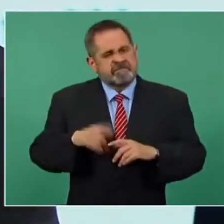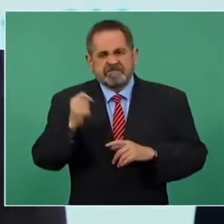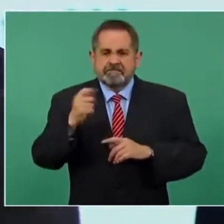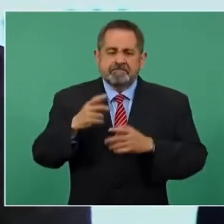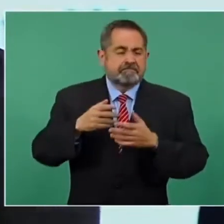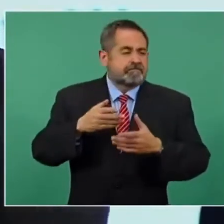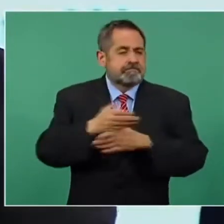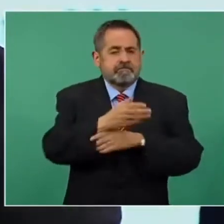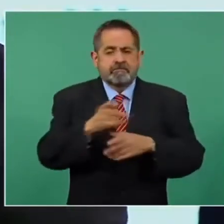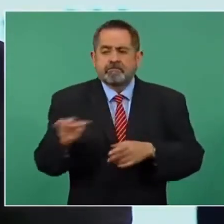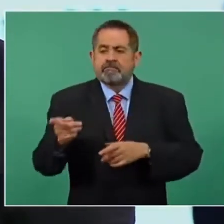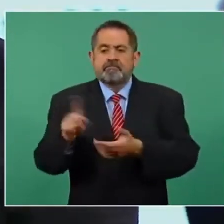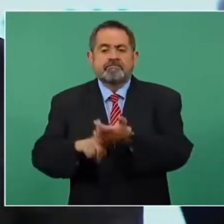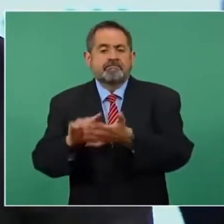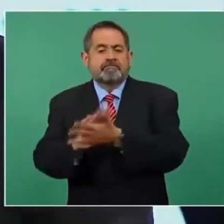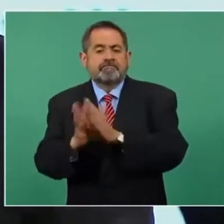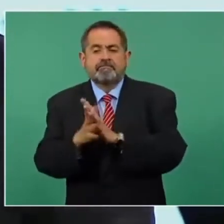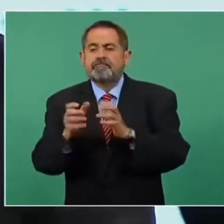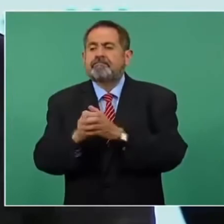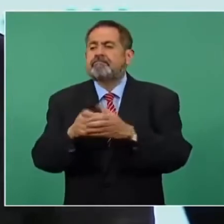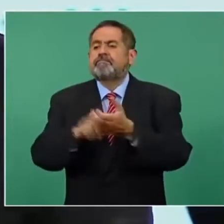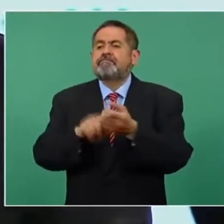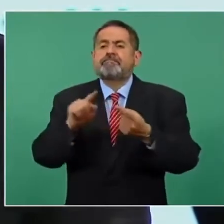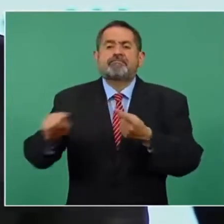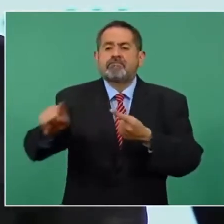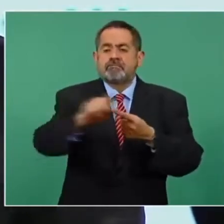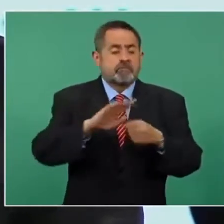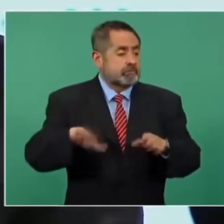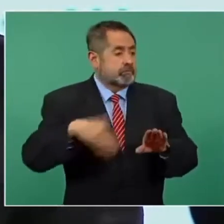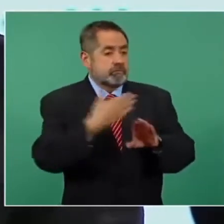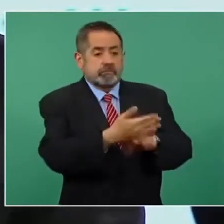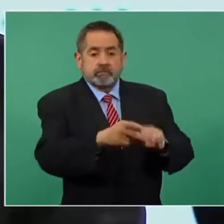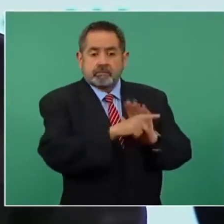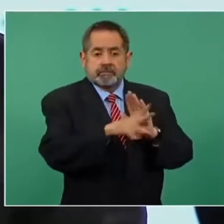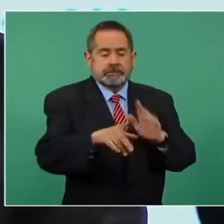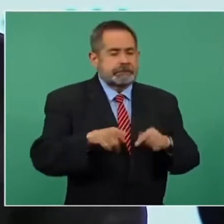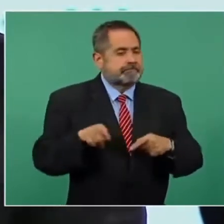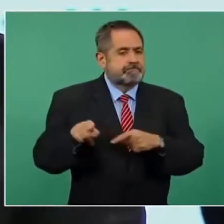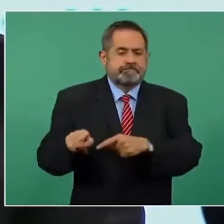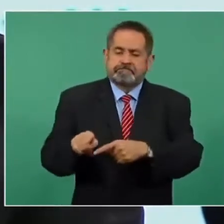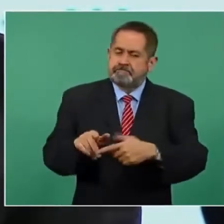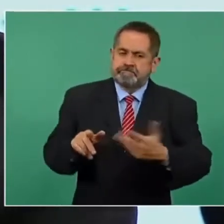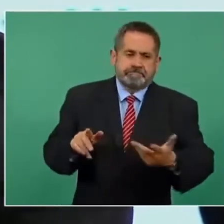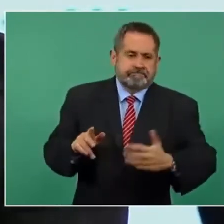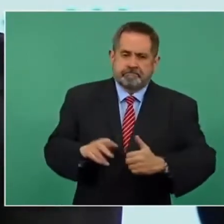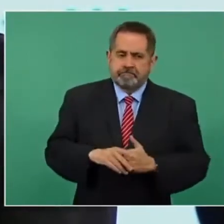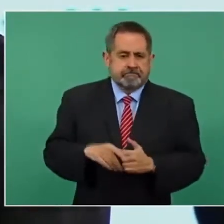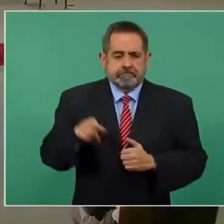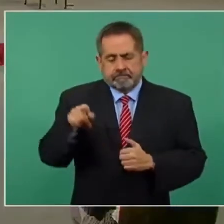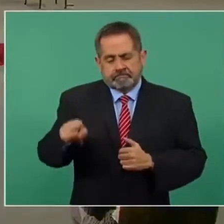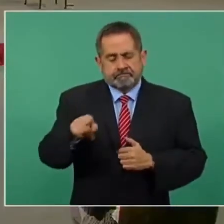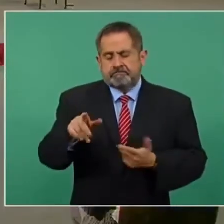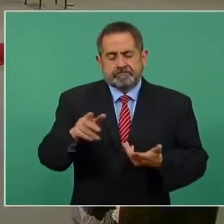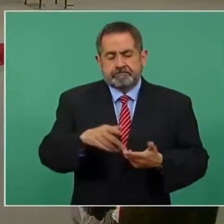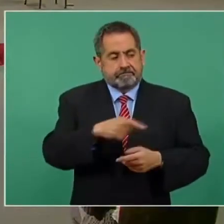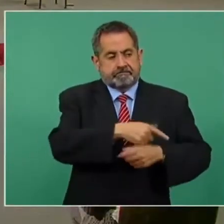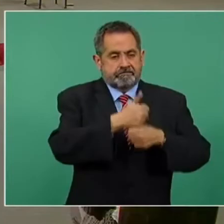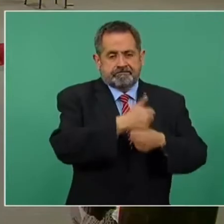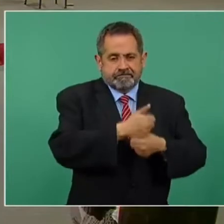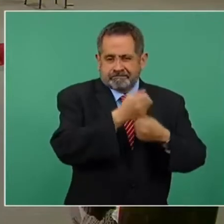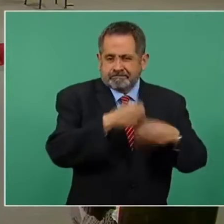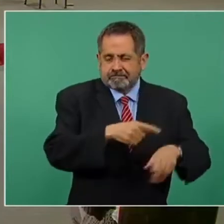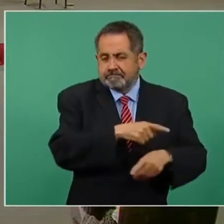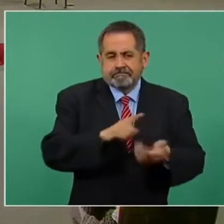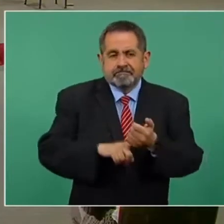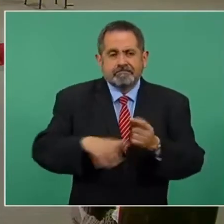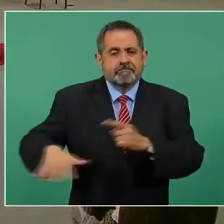o por colusión con el crimen de los grupos delictivos en sus respectivos territorios.